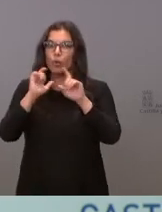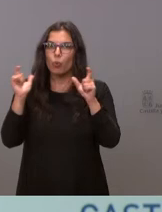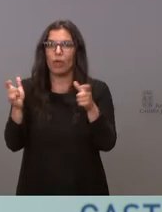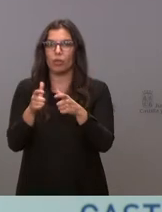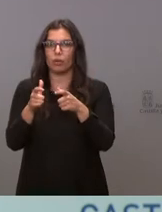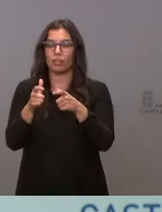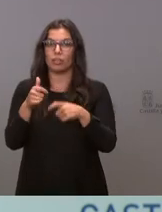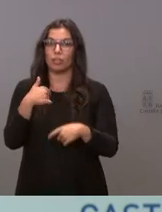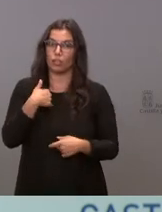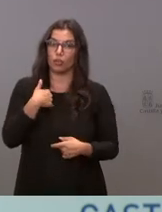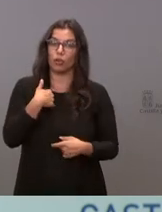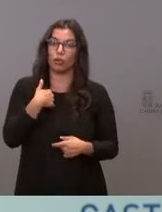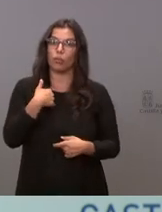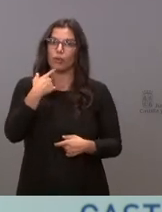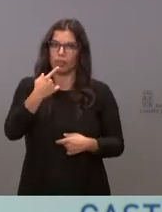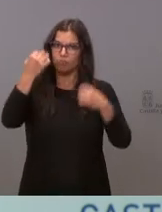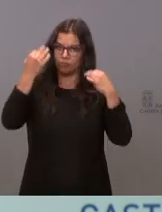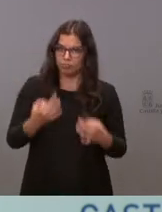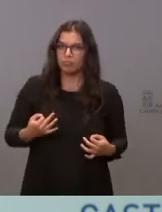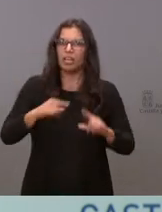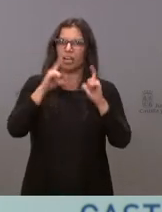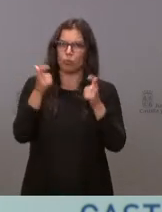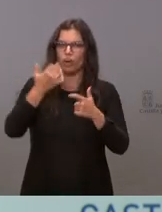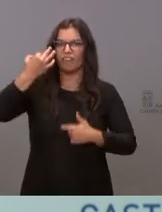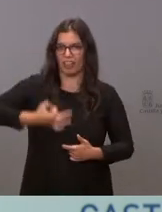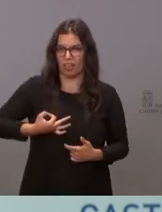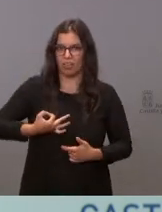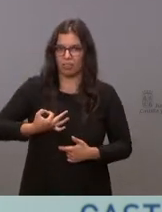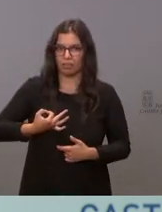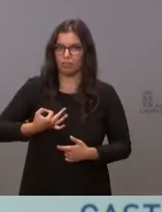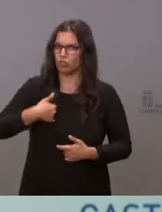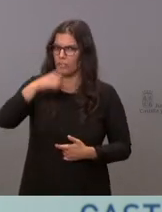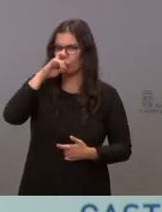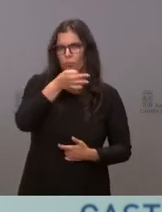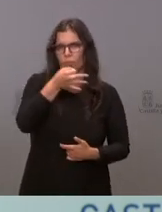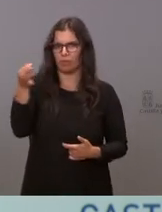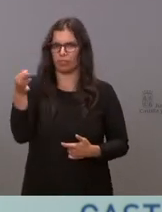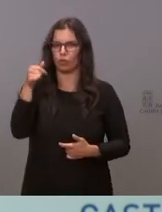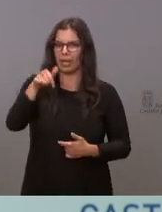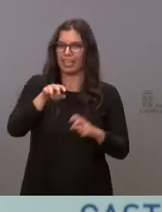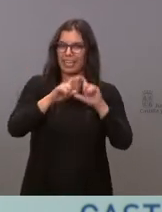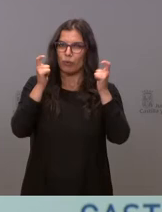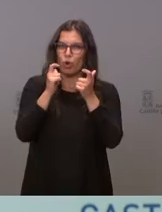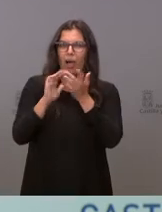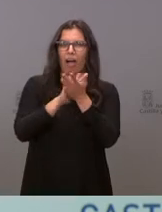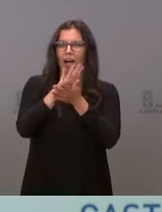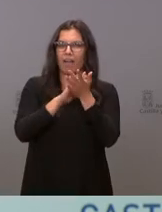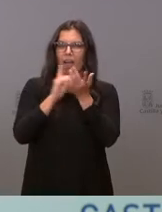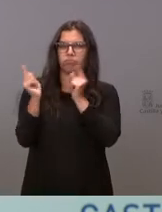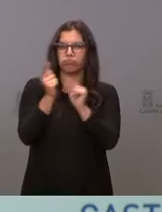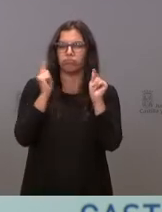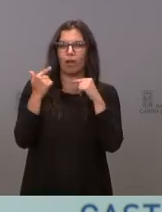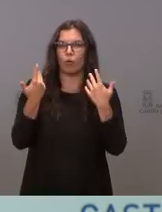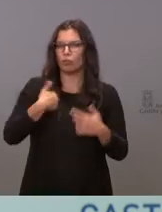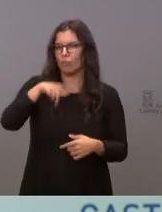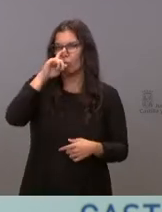Y yo voy a corroborar que existió esa reunión. Me acuerdo muy bien de lo que se habló en esa reunión. Me acuerdo muy bien